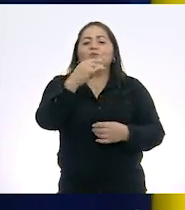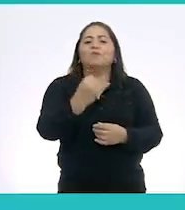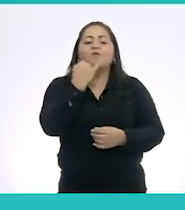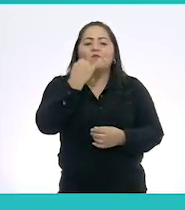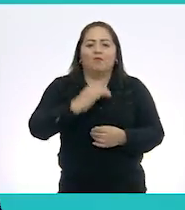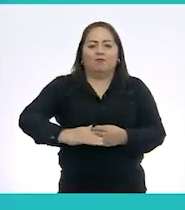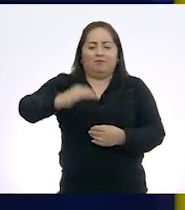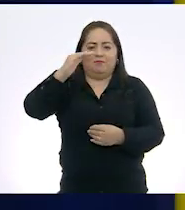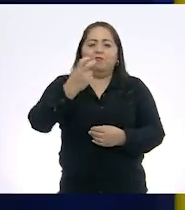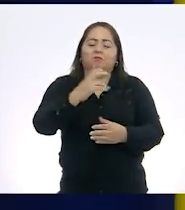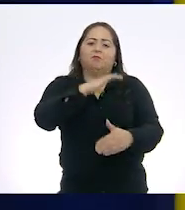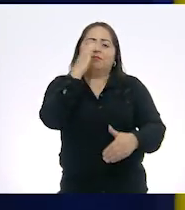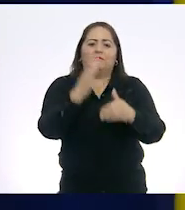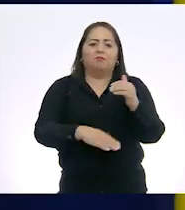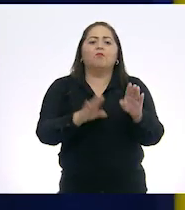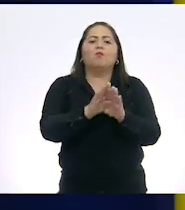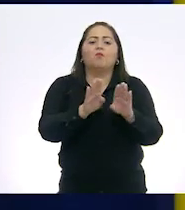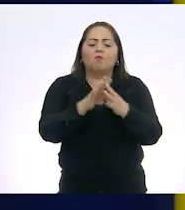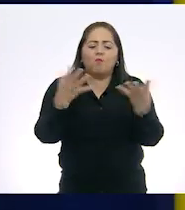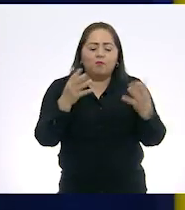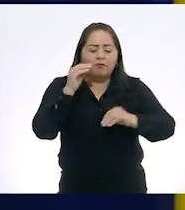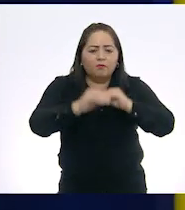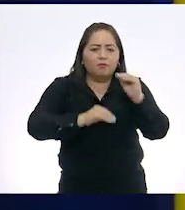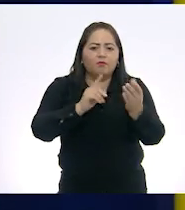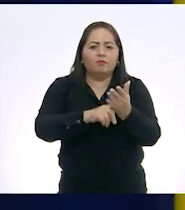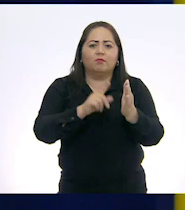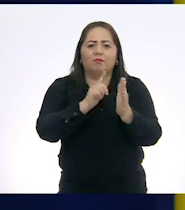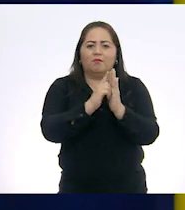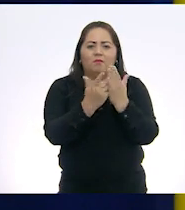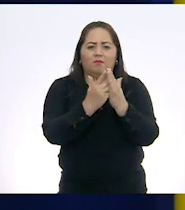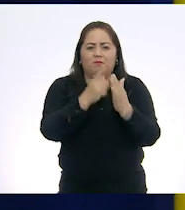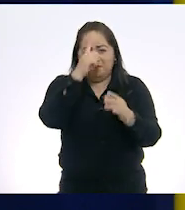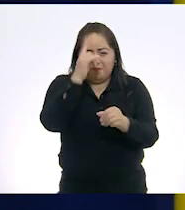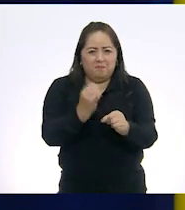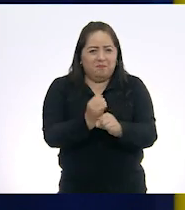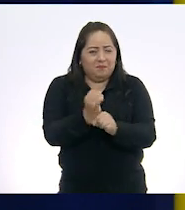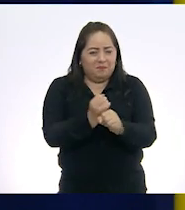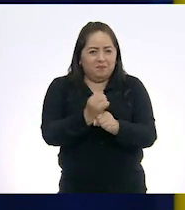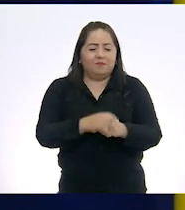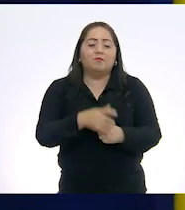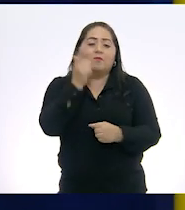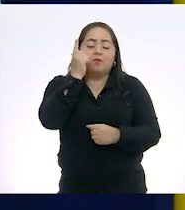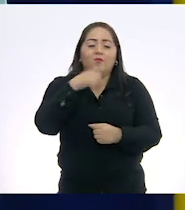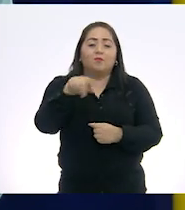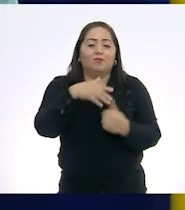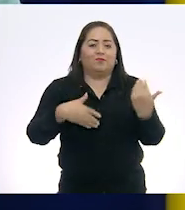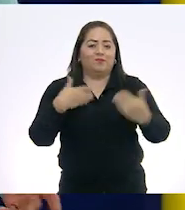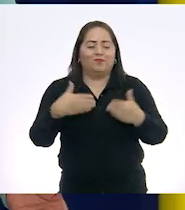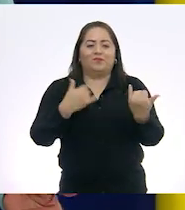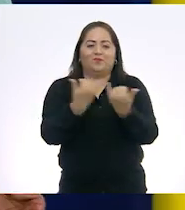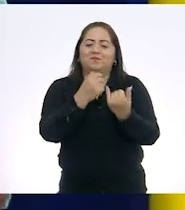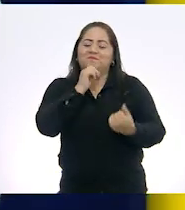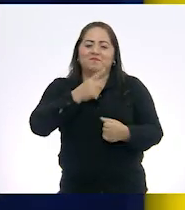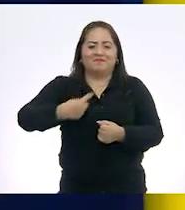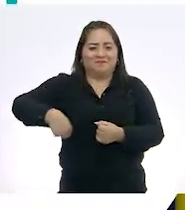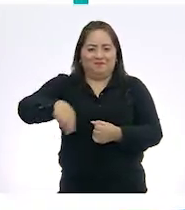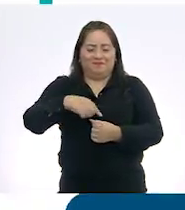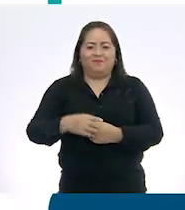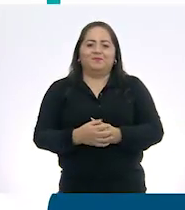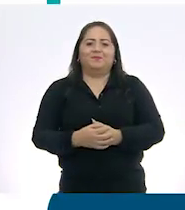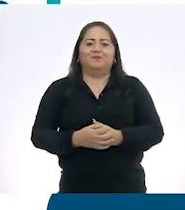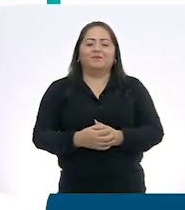materna. Hemos terminado cómo elaborar y difundir un producto final de investigación. Espero lo hayan disfrutado tanto como nosotros.